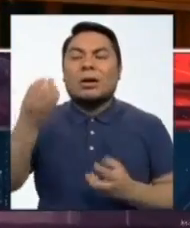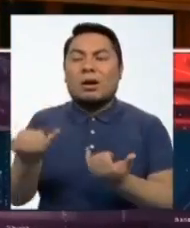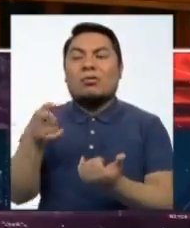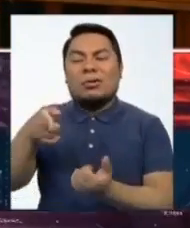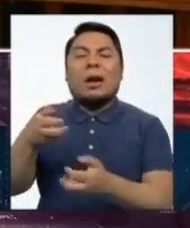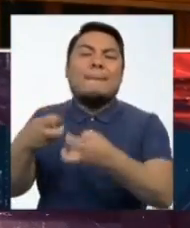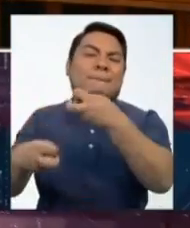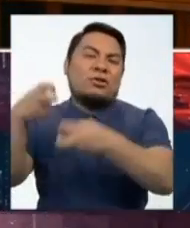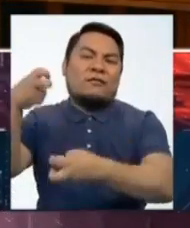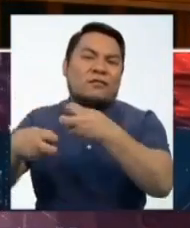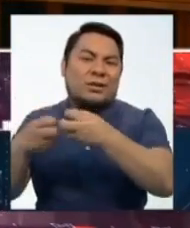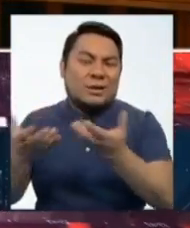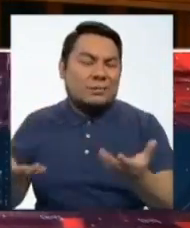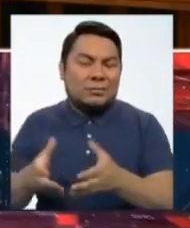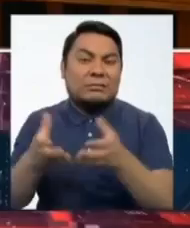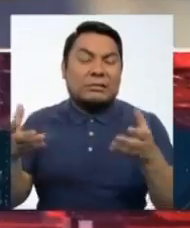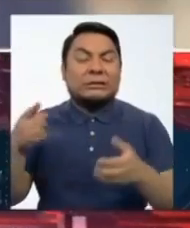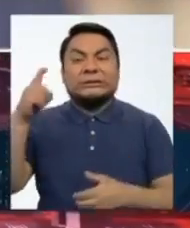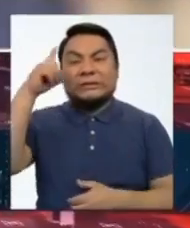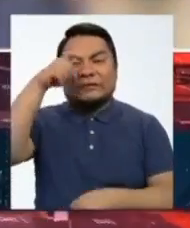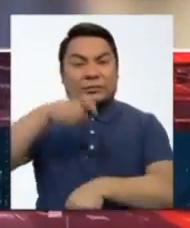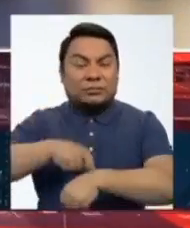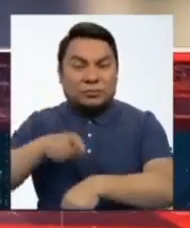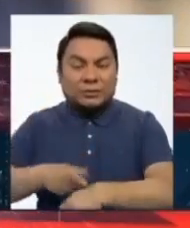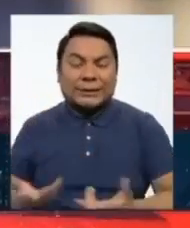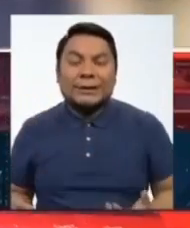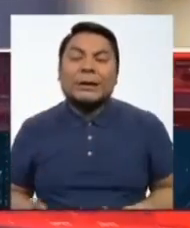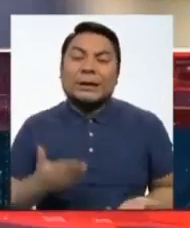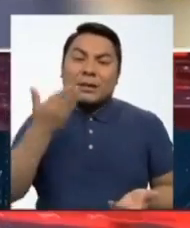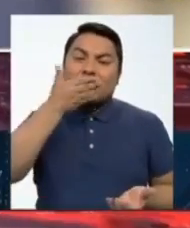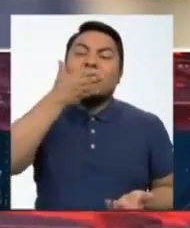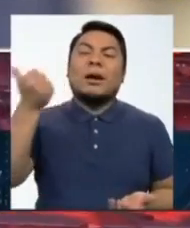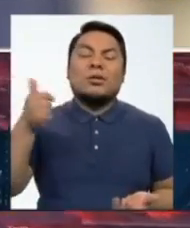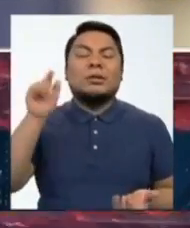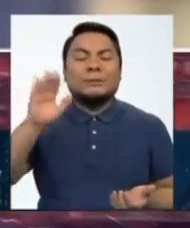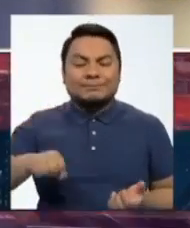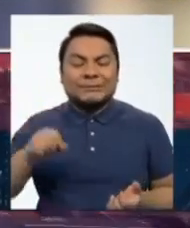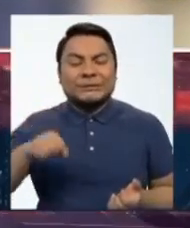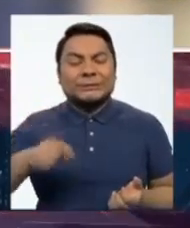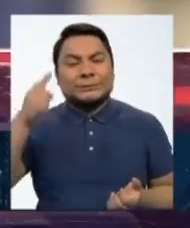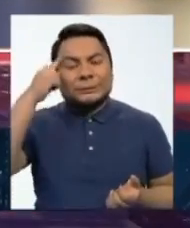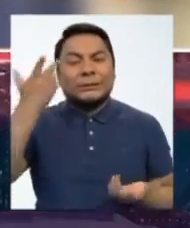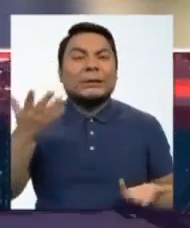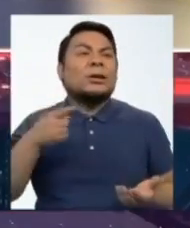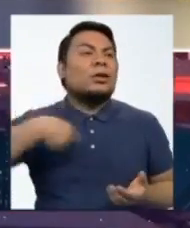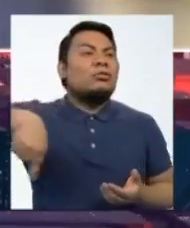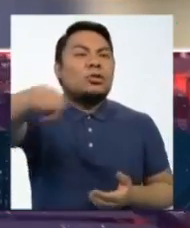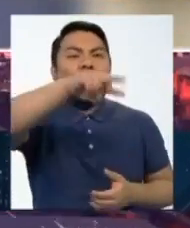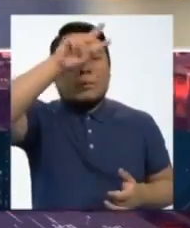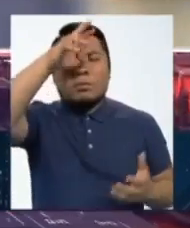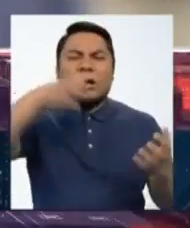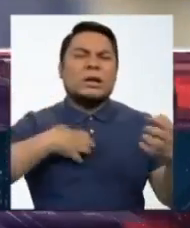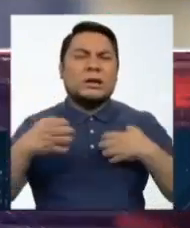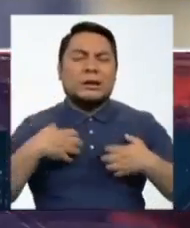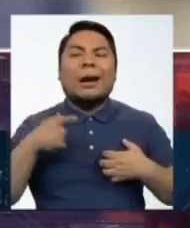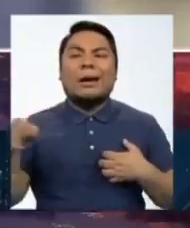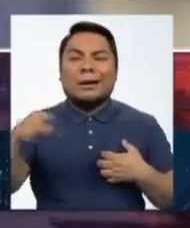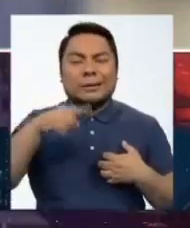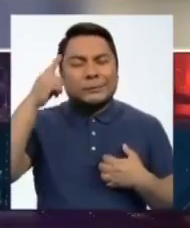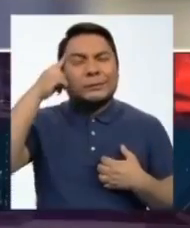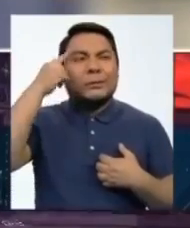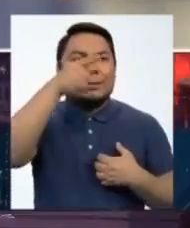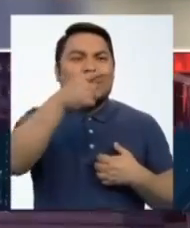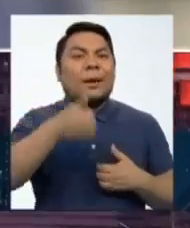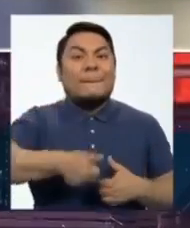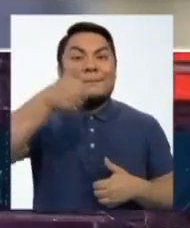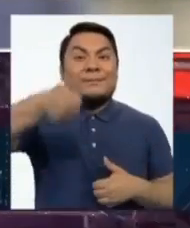la mejor forma de congraciarse y de restablecer las heridas del pueblo, lo que le hemos causado al pueblo peruano durante